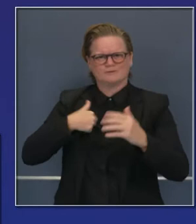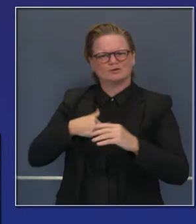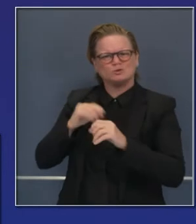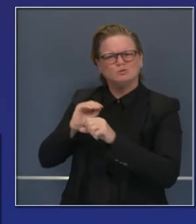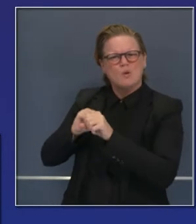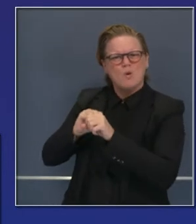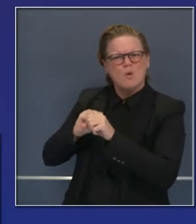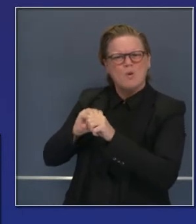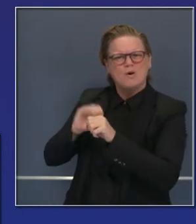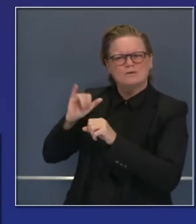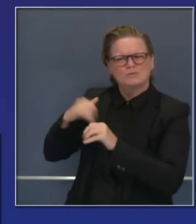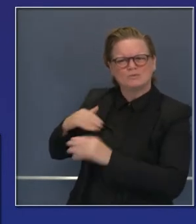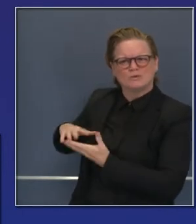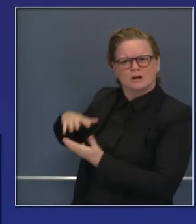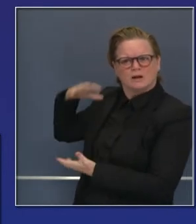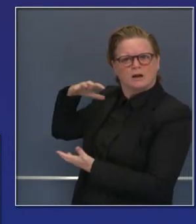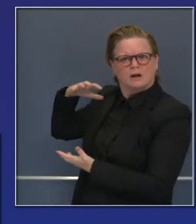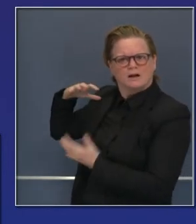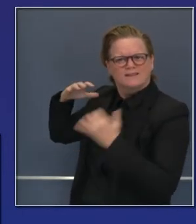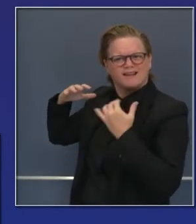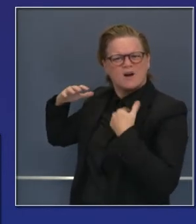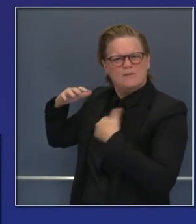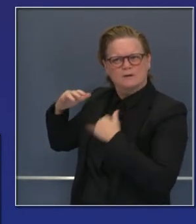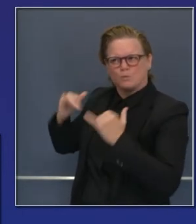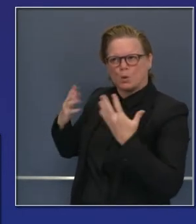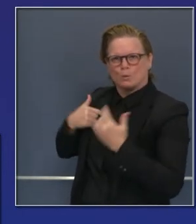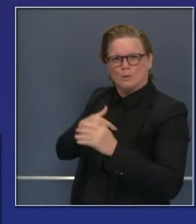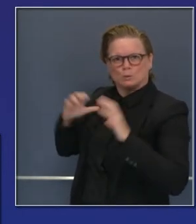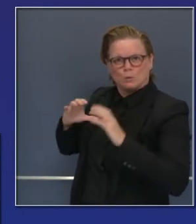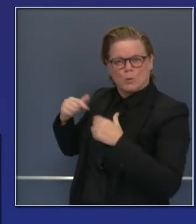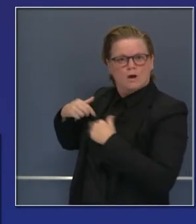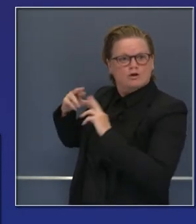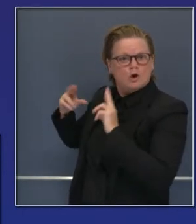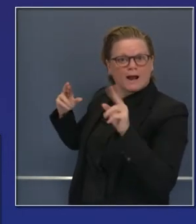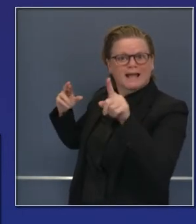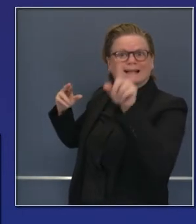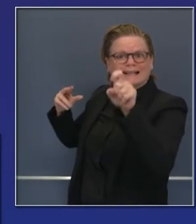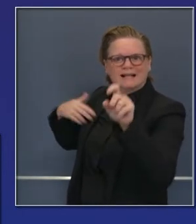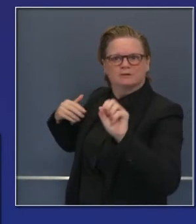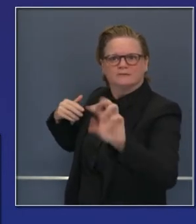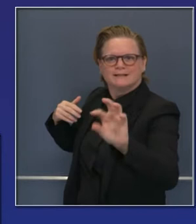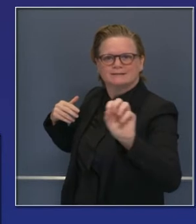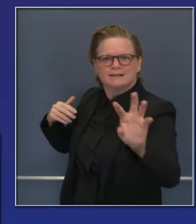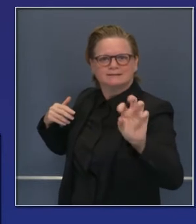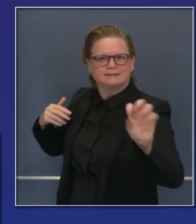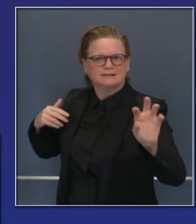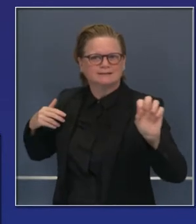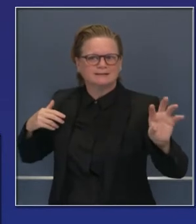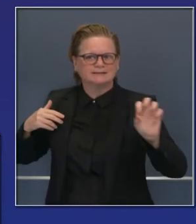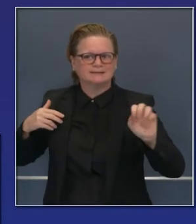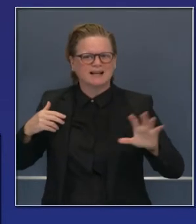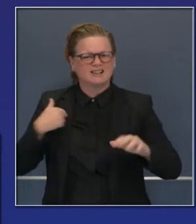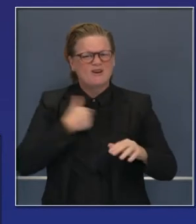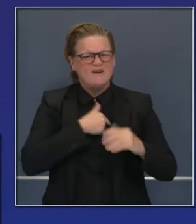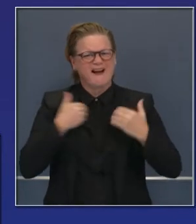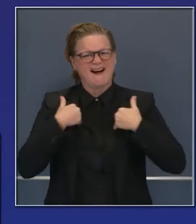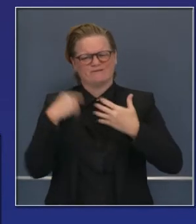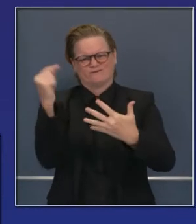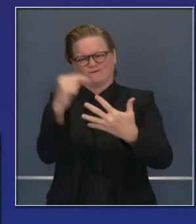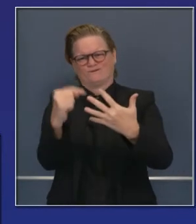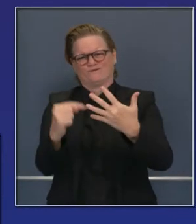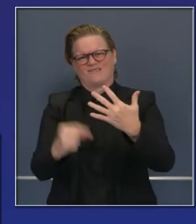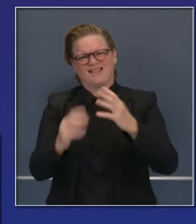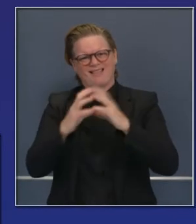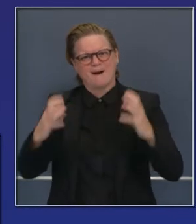para darles un vistazo general de todo el trabajo que estamos haciendo, no es una lista comprensiva, pero un